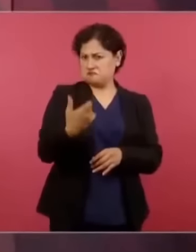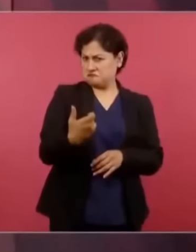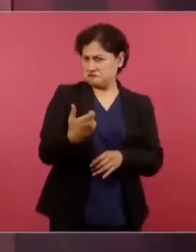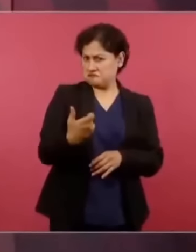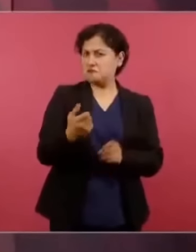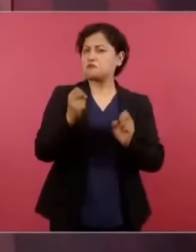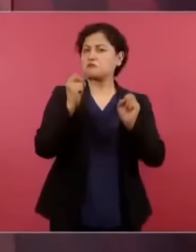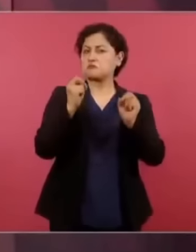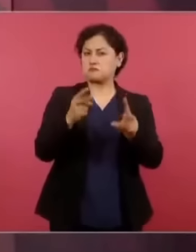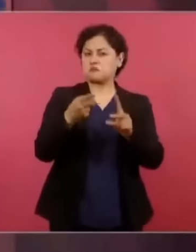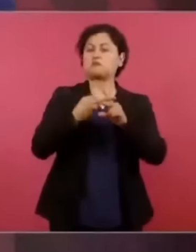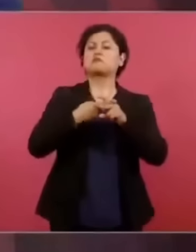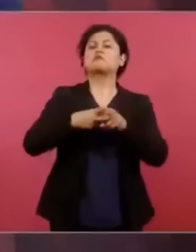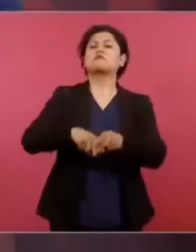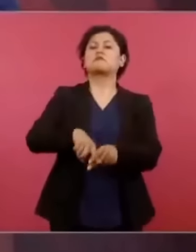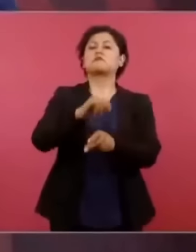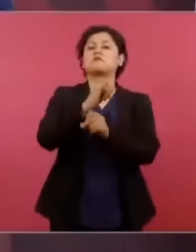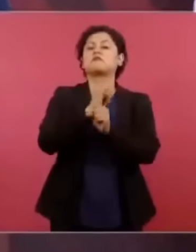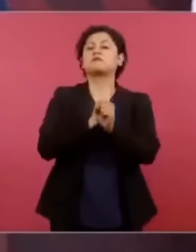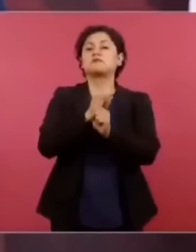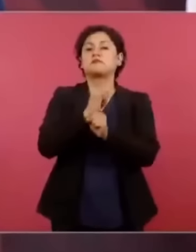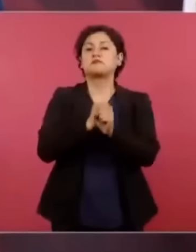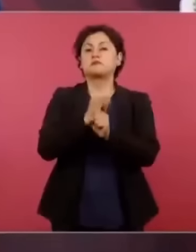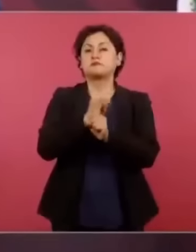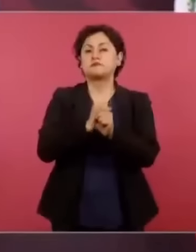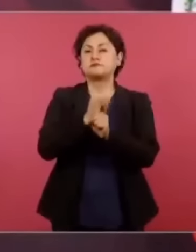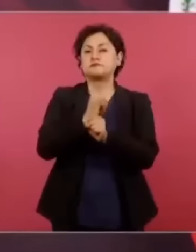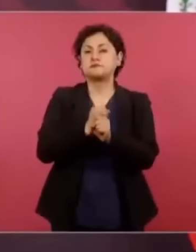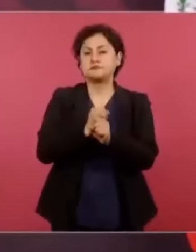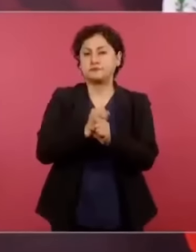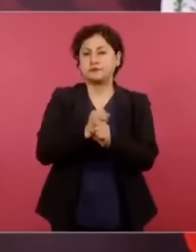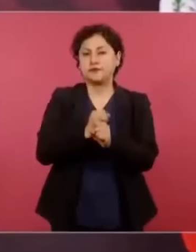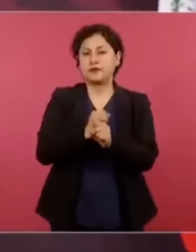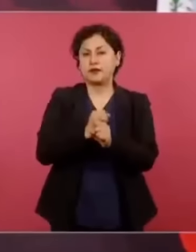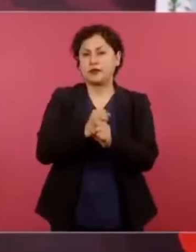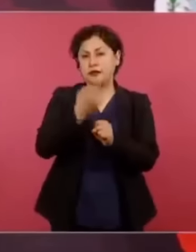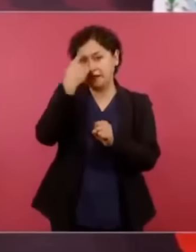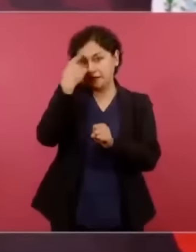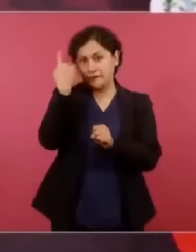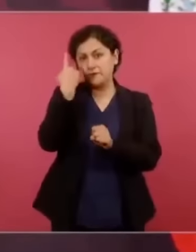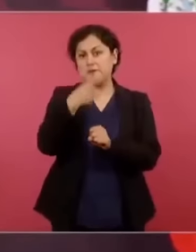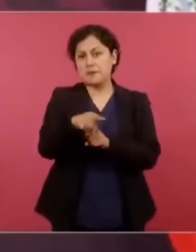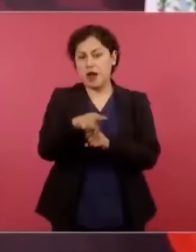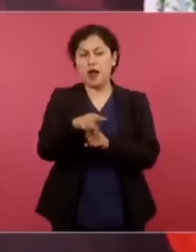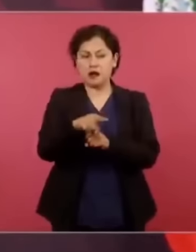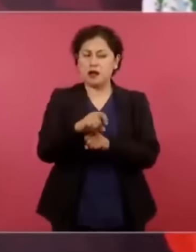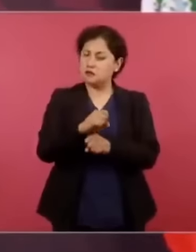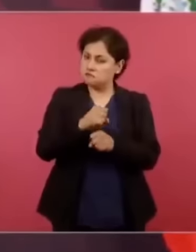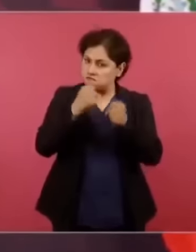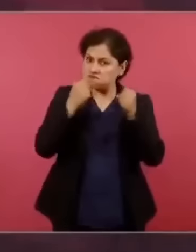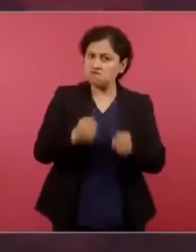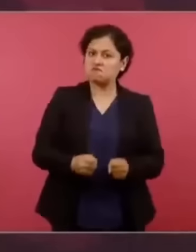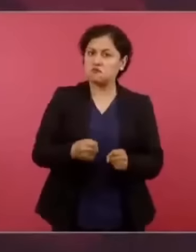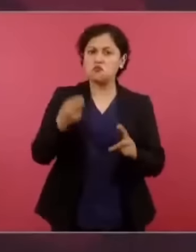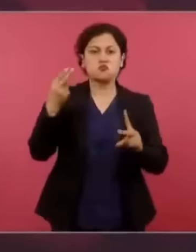estar seguros de que no hubo homicidio.